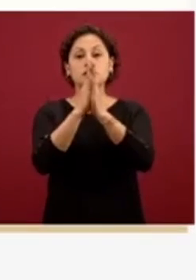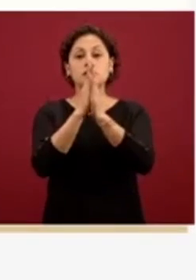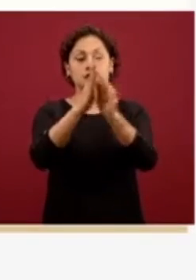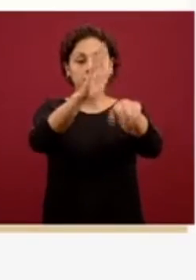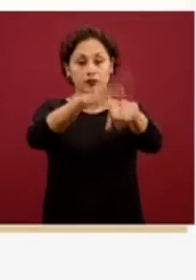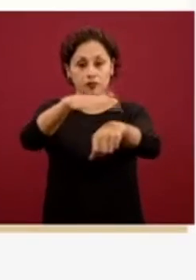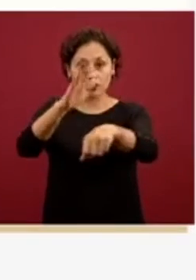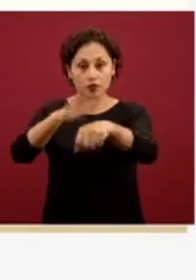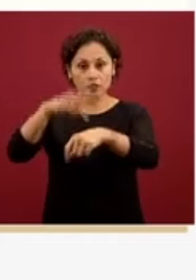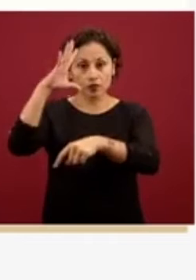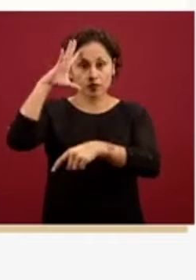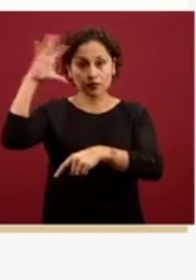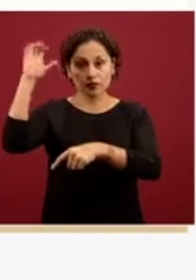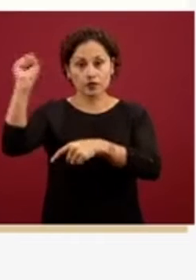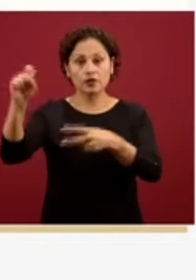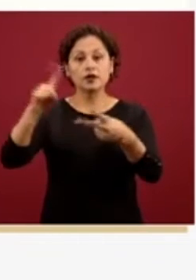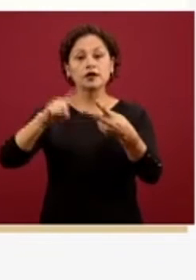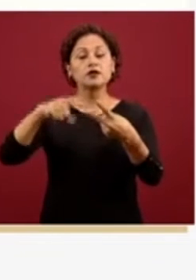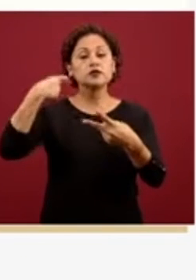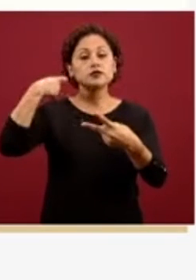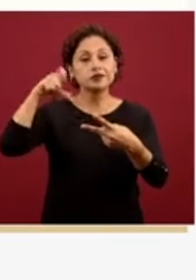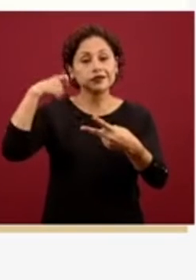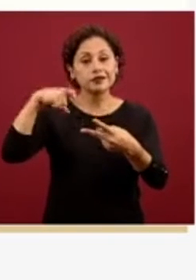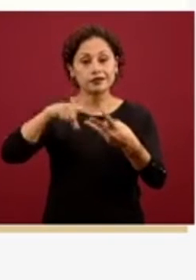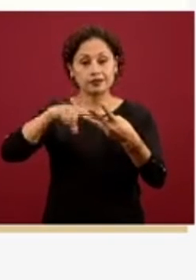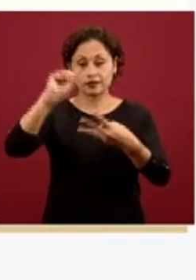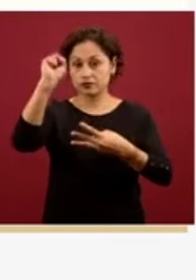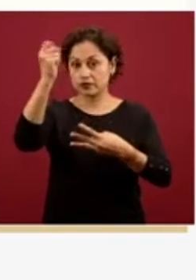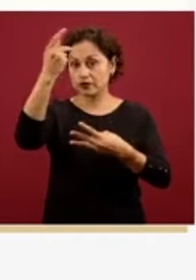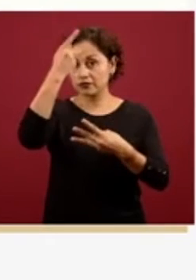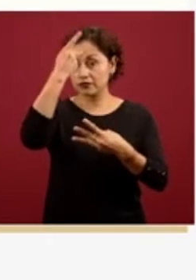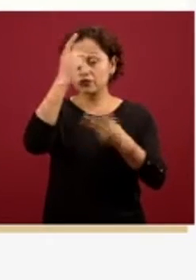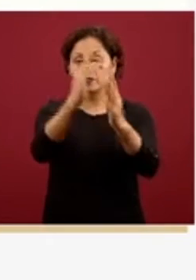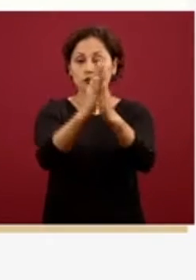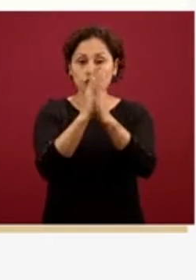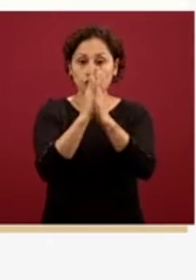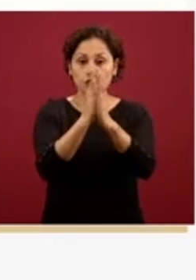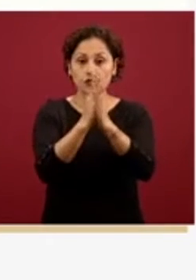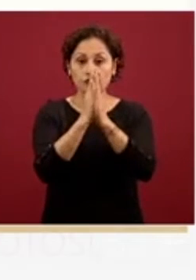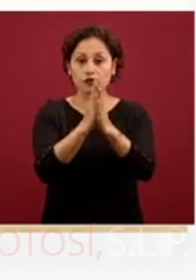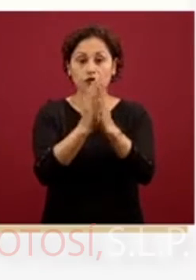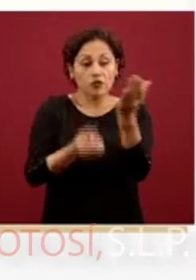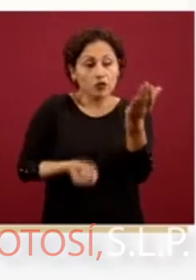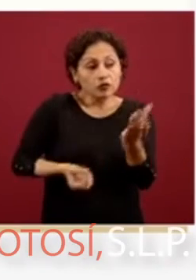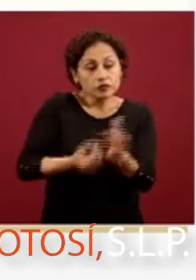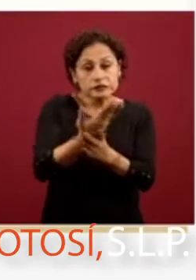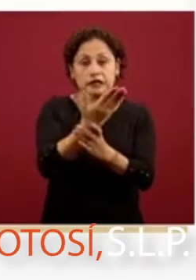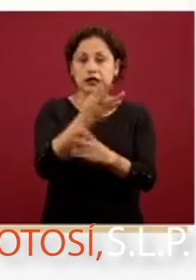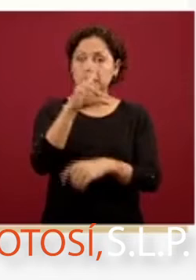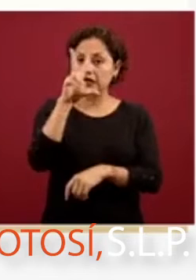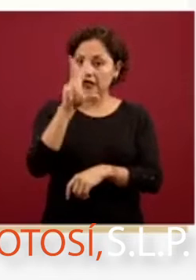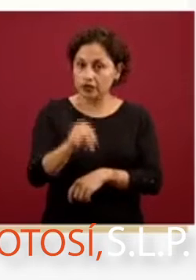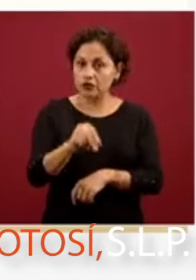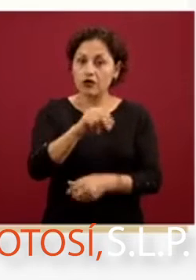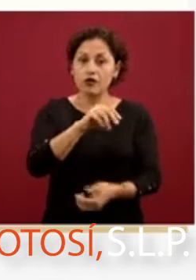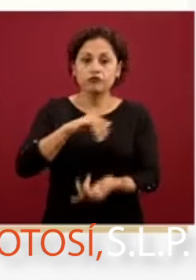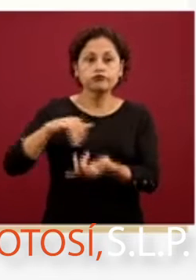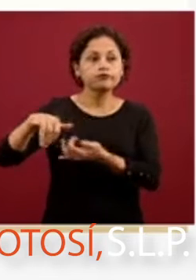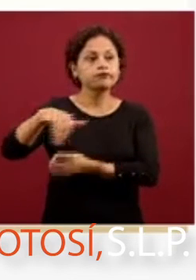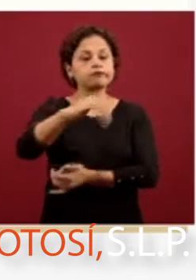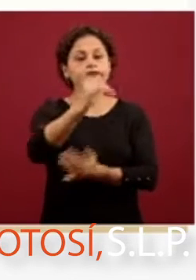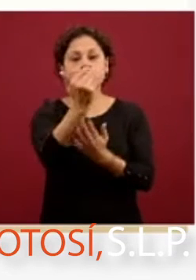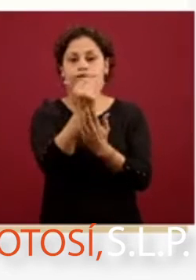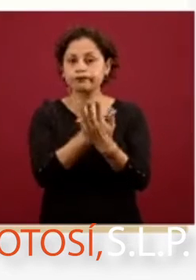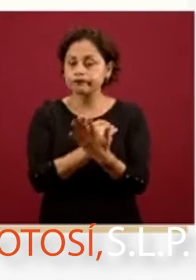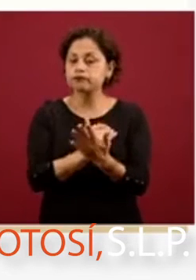Querétaro y San Luis Potosí que disminuyan, dejen de salir de casa, que se queden en casa para que esta movilidad disminuya